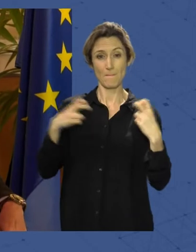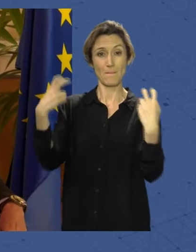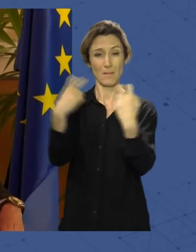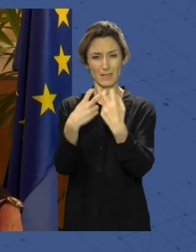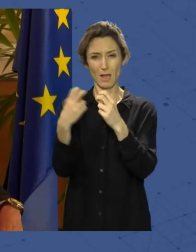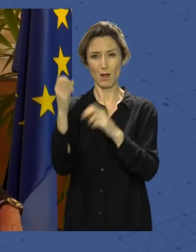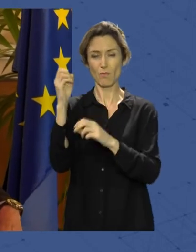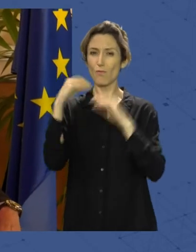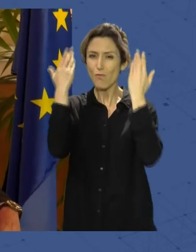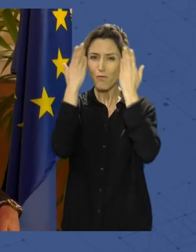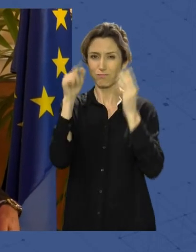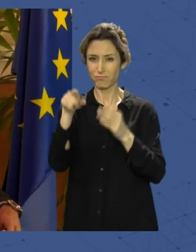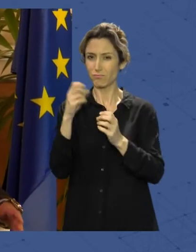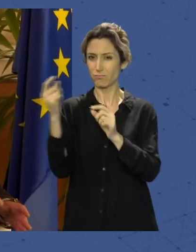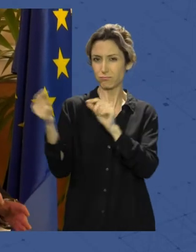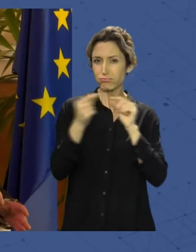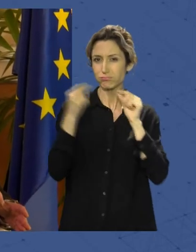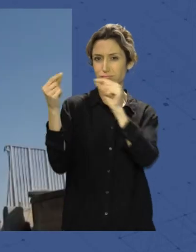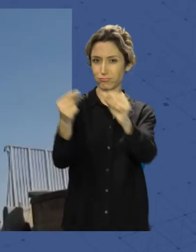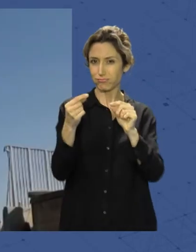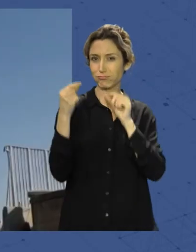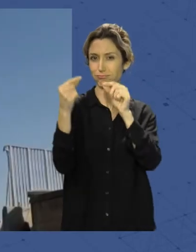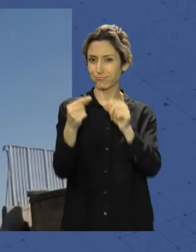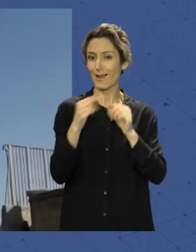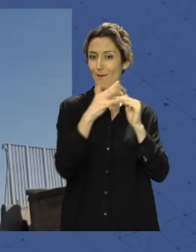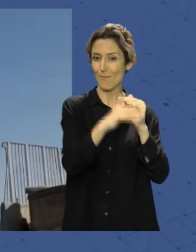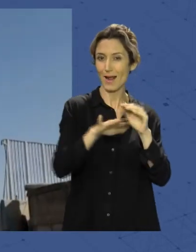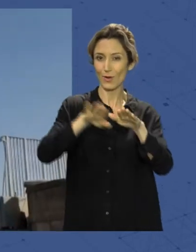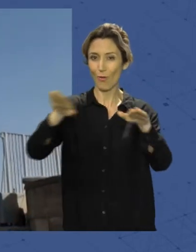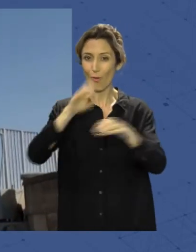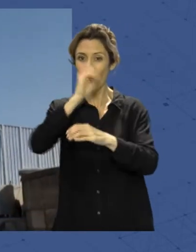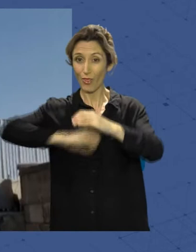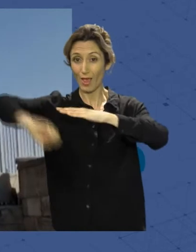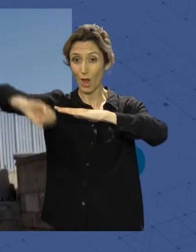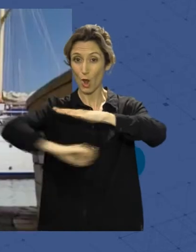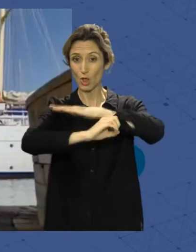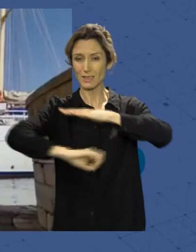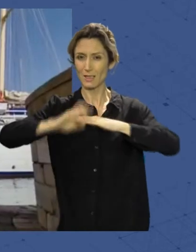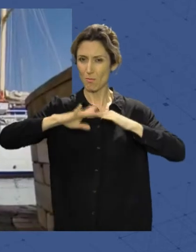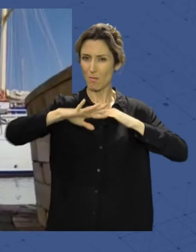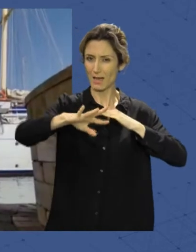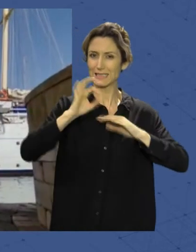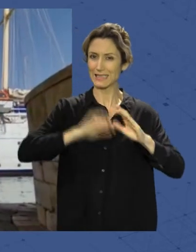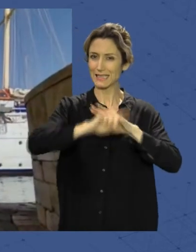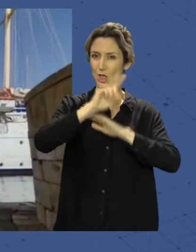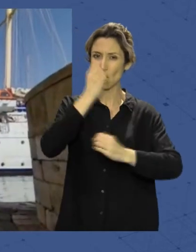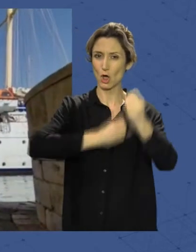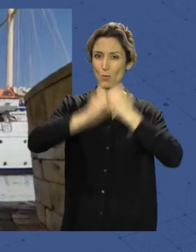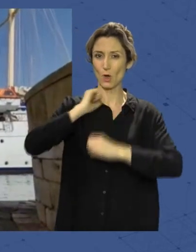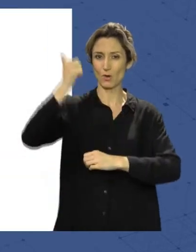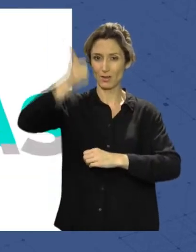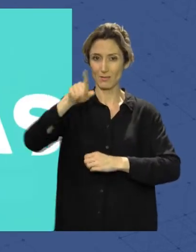han coincidido en que mares y océanos son motores de desarrollo económico, de generación de riqueza y empleo.